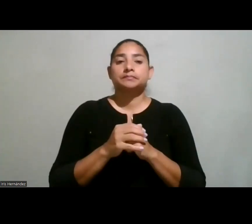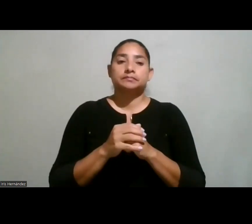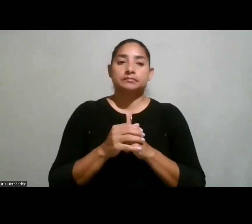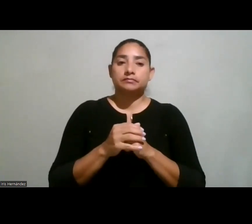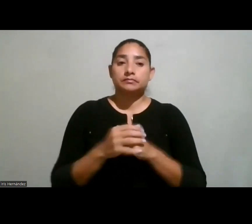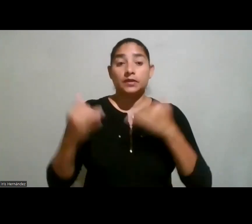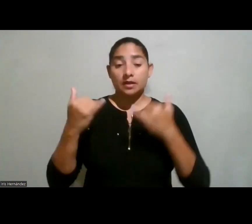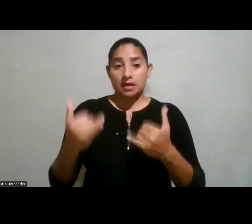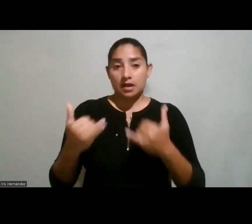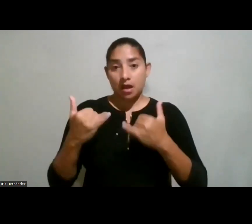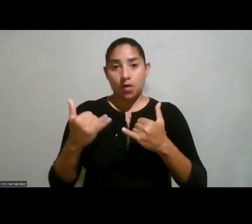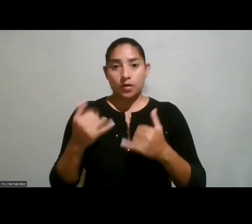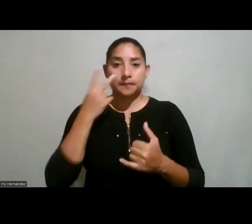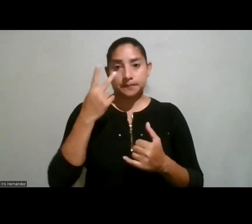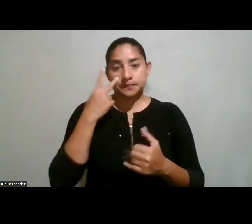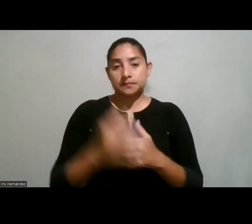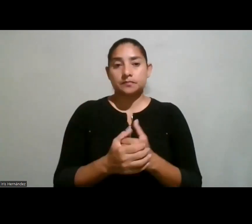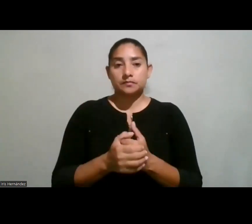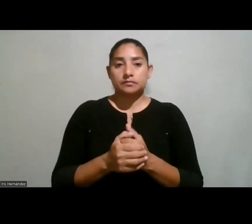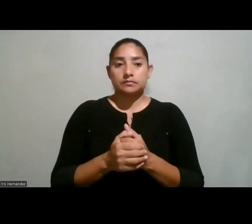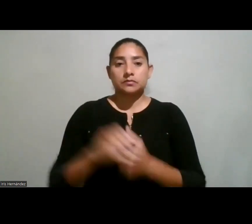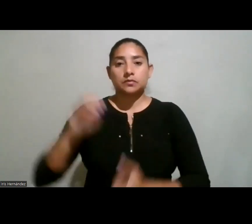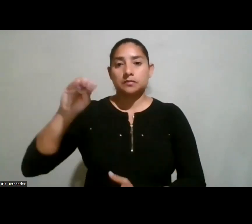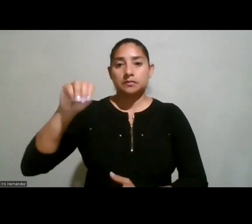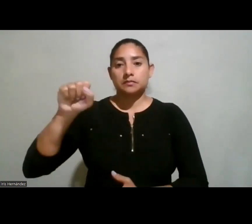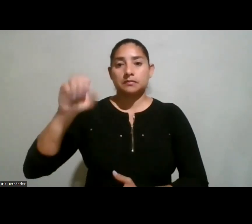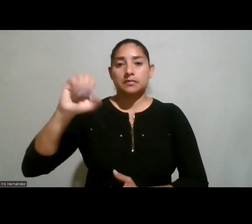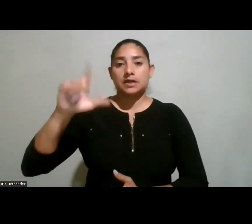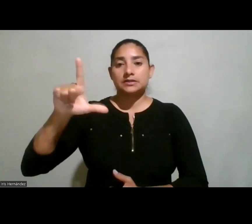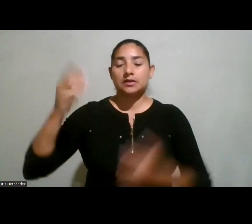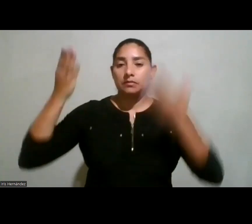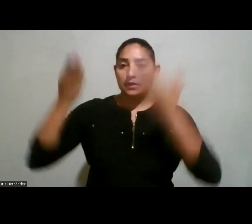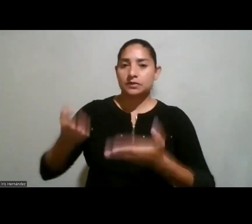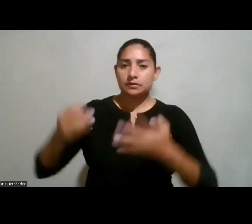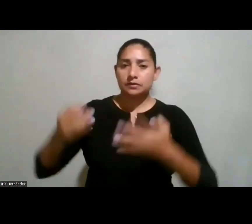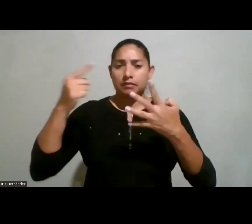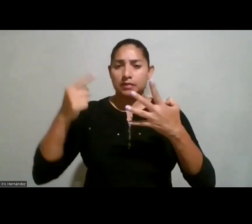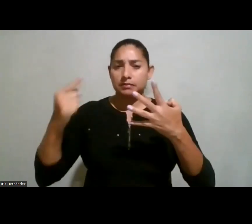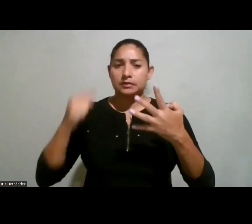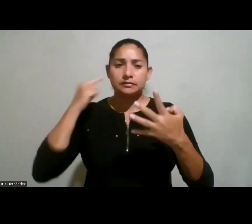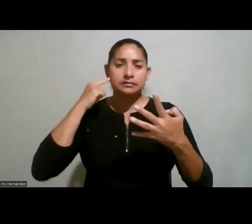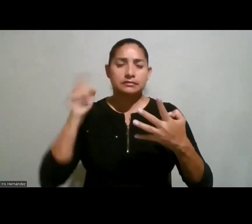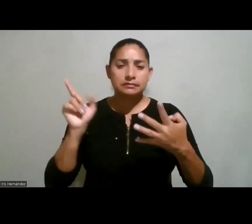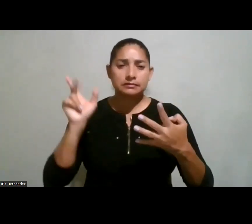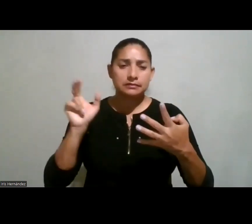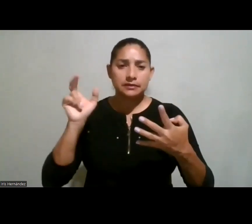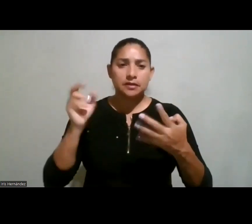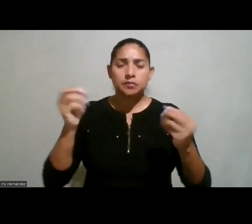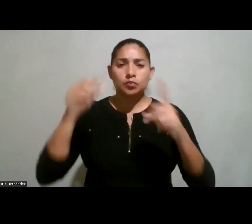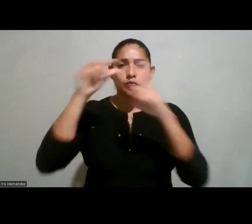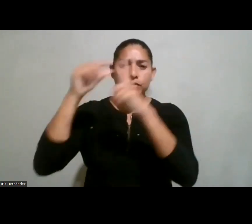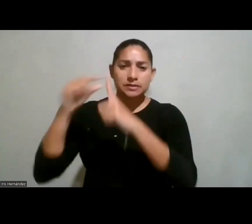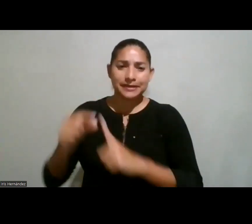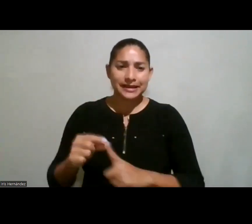Ahora que escuchaba a don Marcelo presentarme, decía yo, muchas palabras